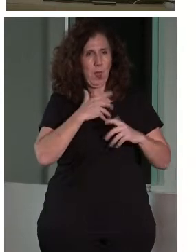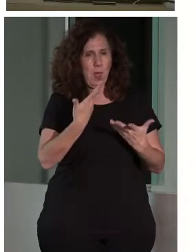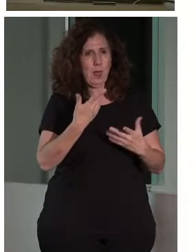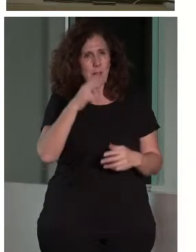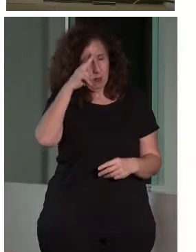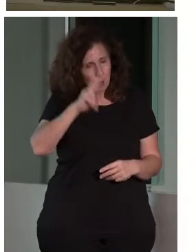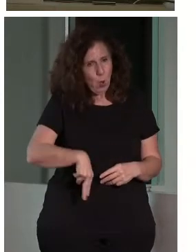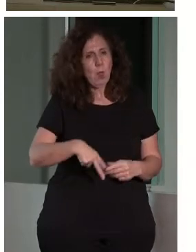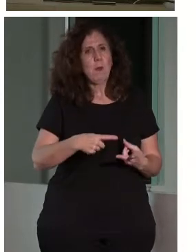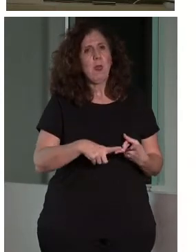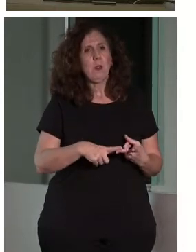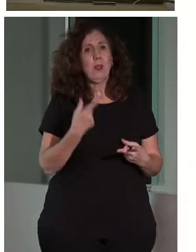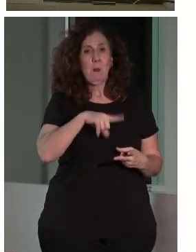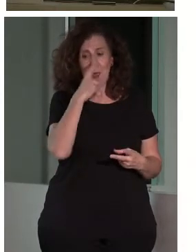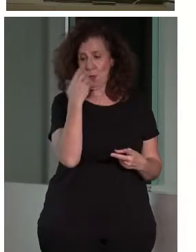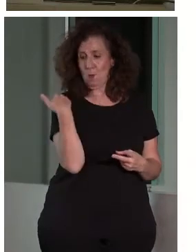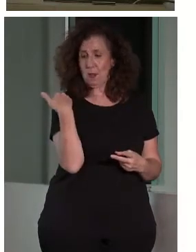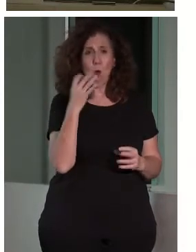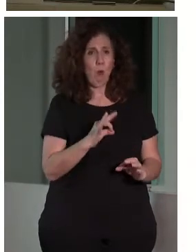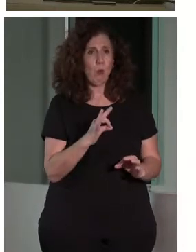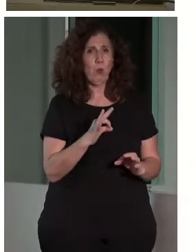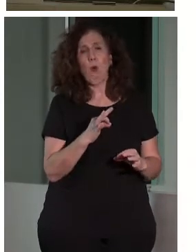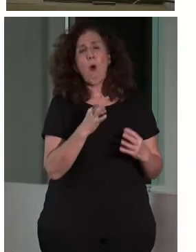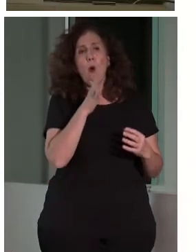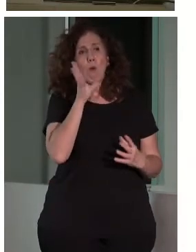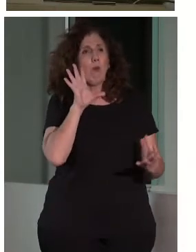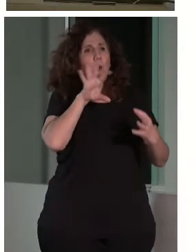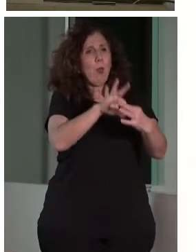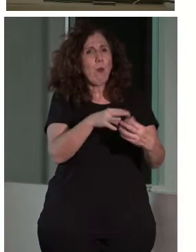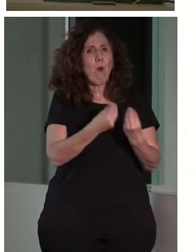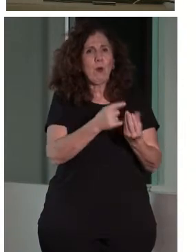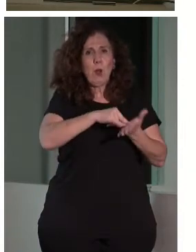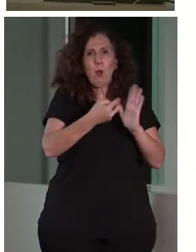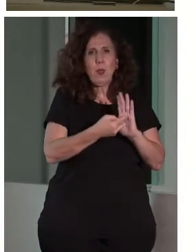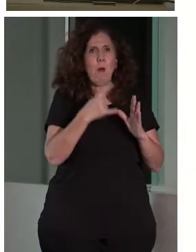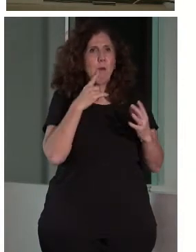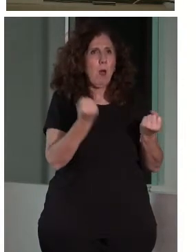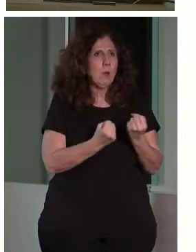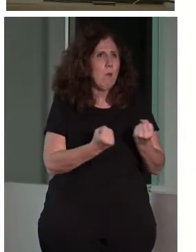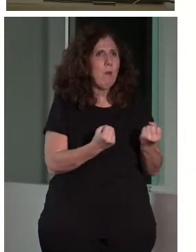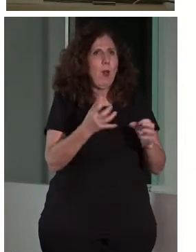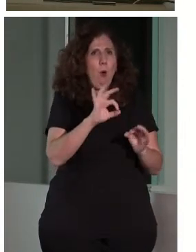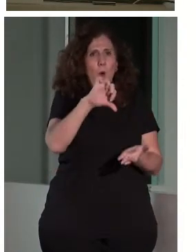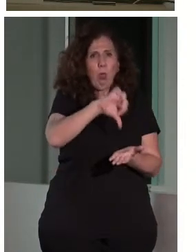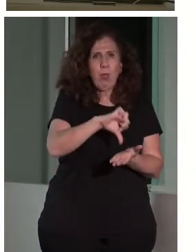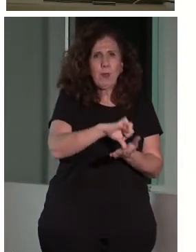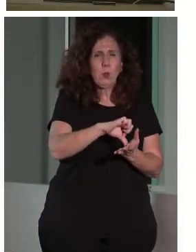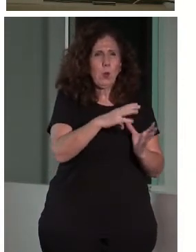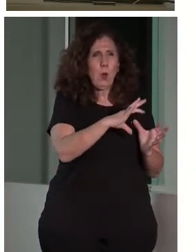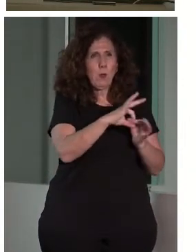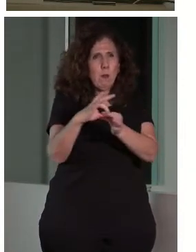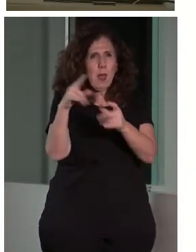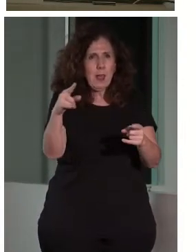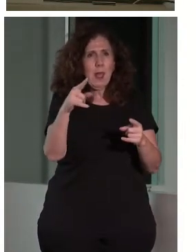año pasado, en competencia con aplicaciones informáticas, coches, automóviles y centros de Nepal, de Japón, de Francia,